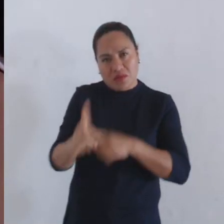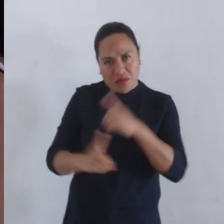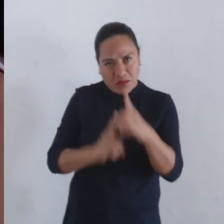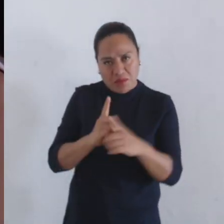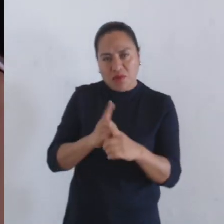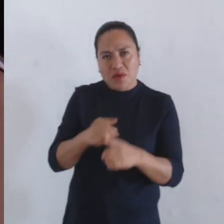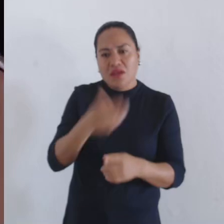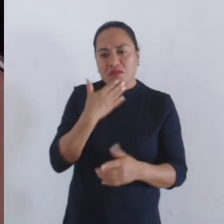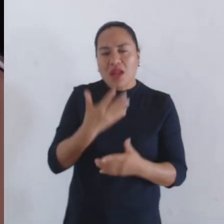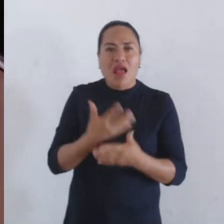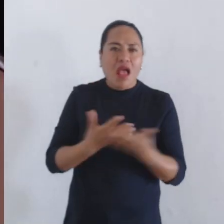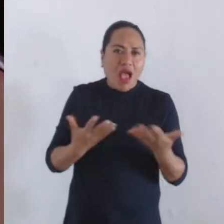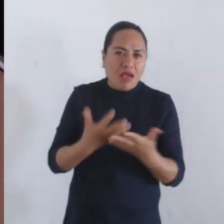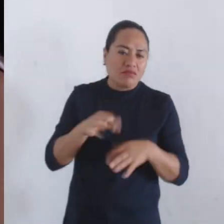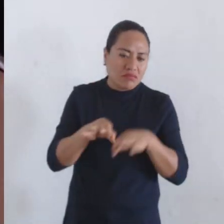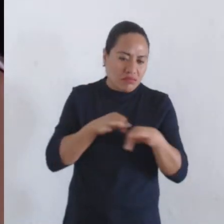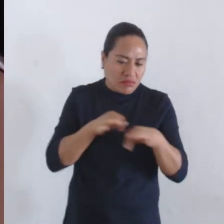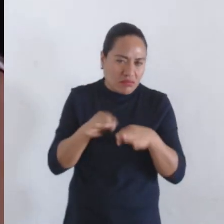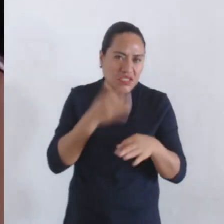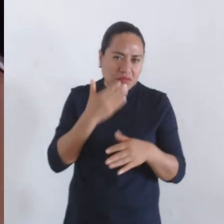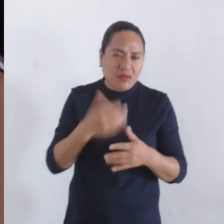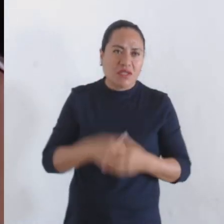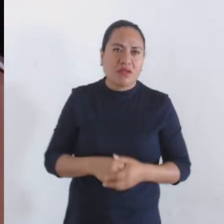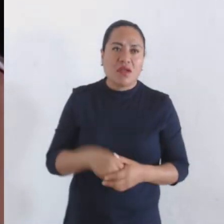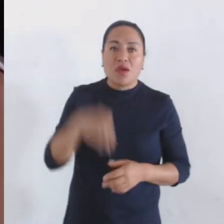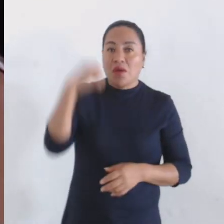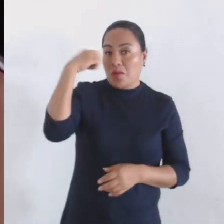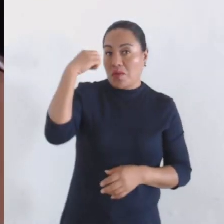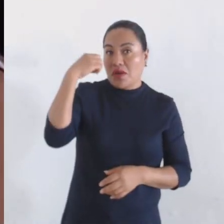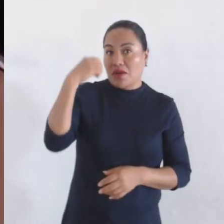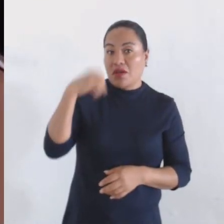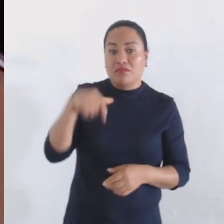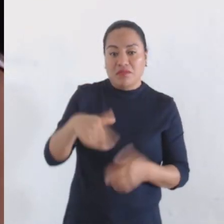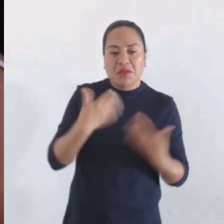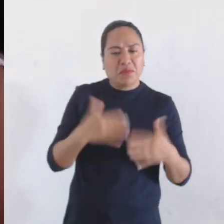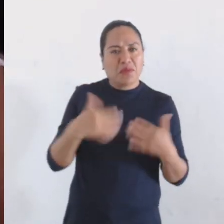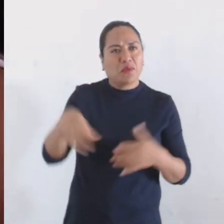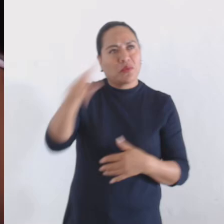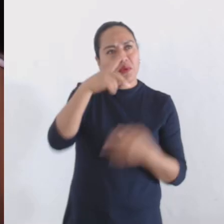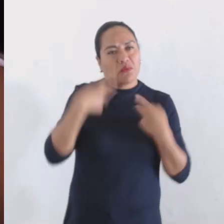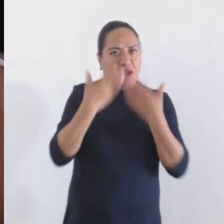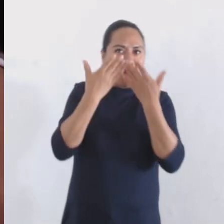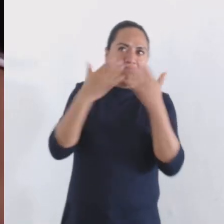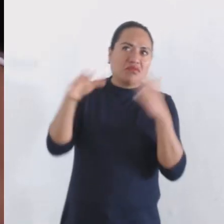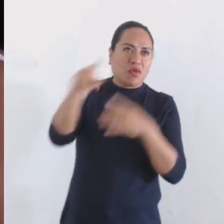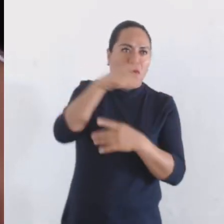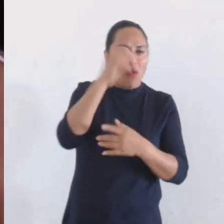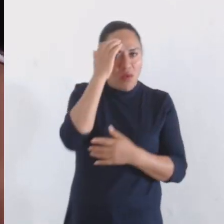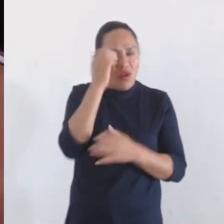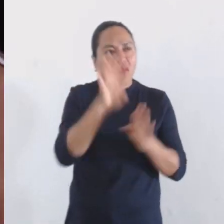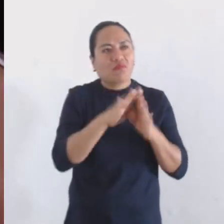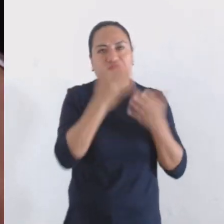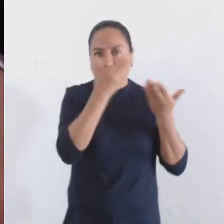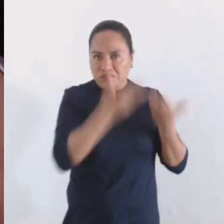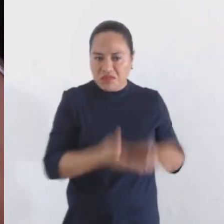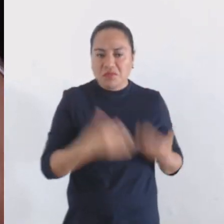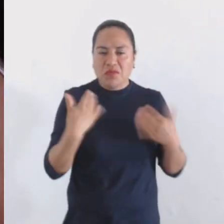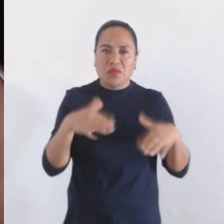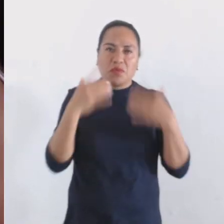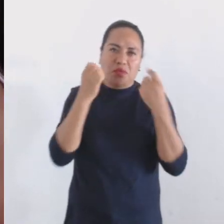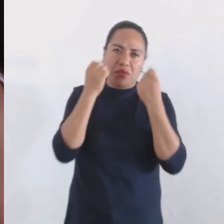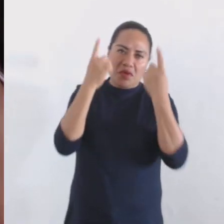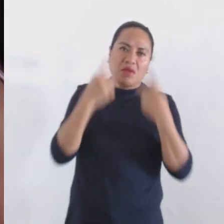practican el deporte y que han llevado el nombre de Oaxaca, nuestra ciudad, en alto, muchos de ellos a nivel